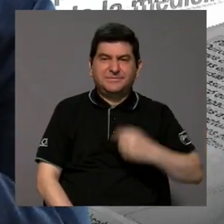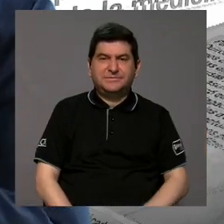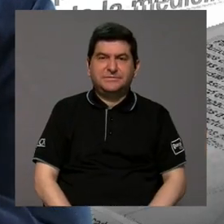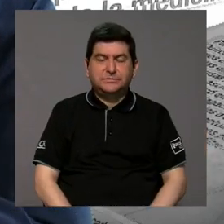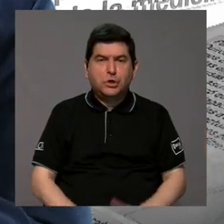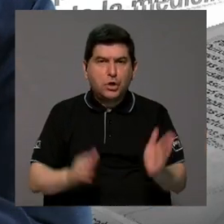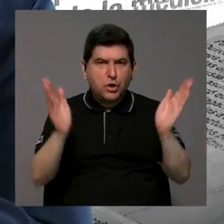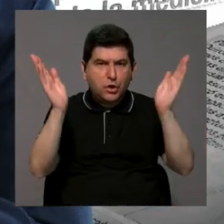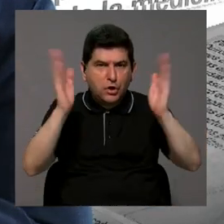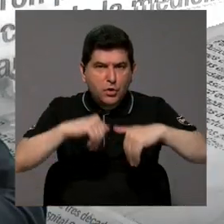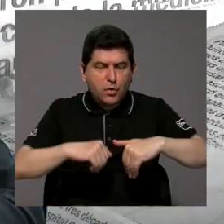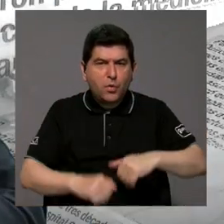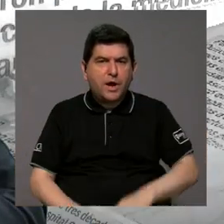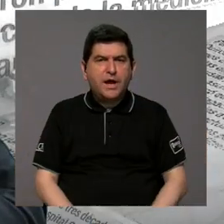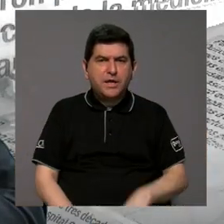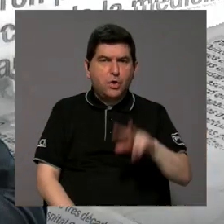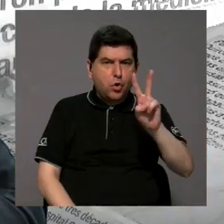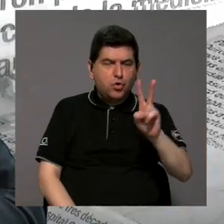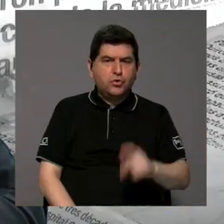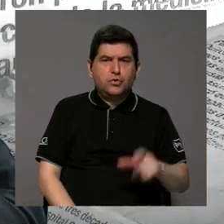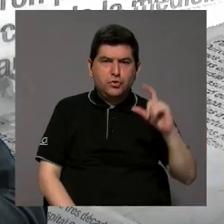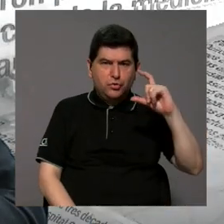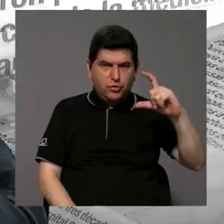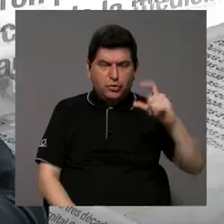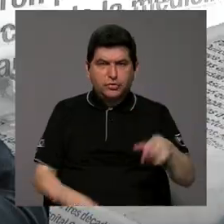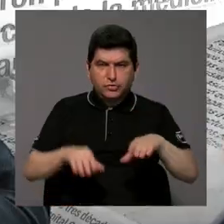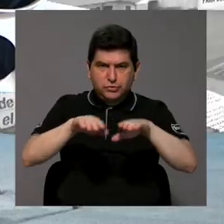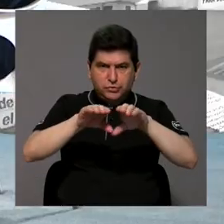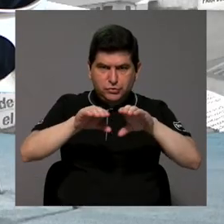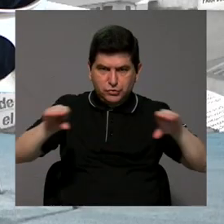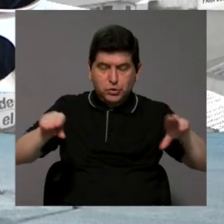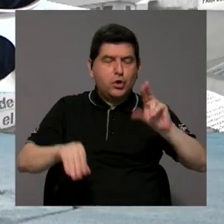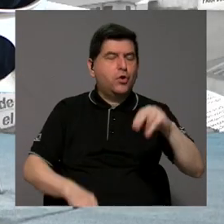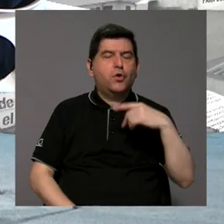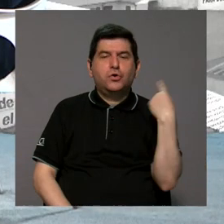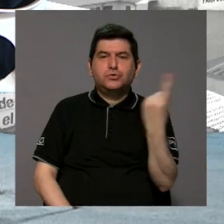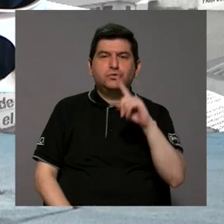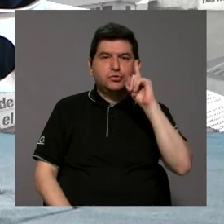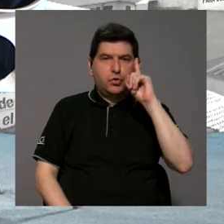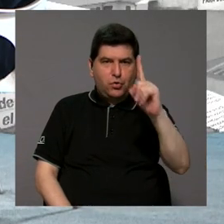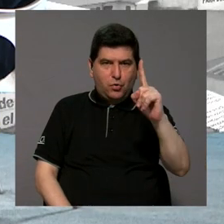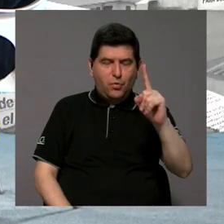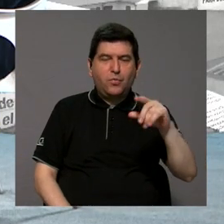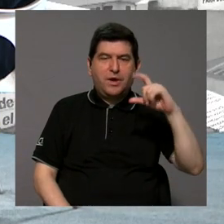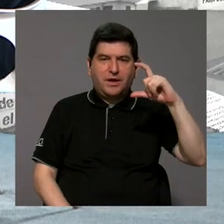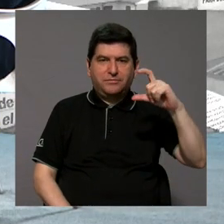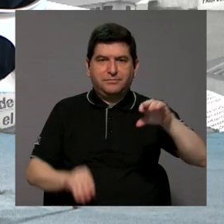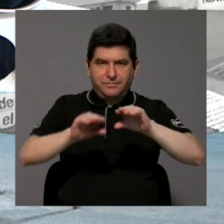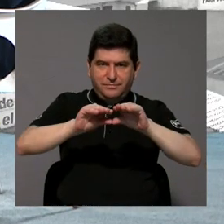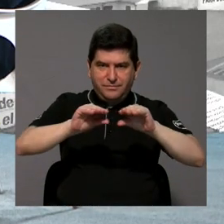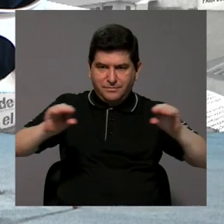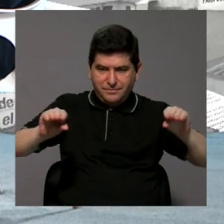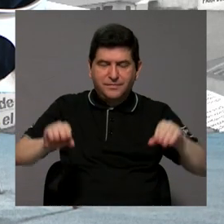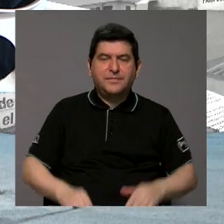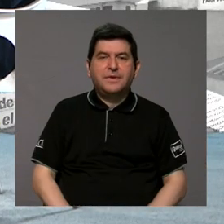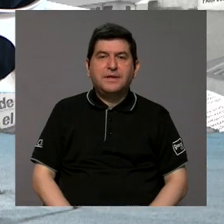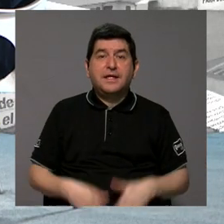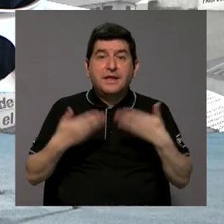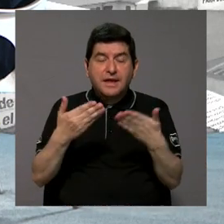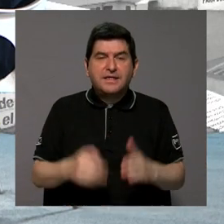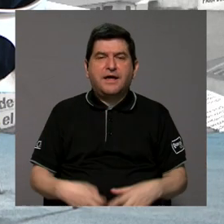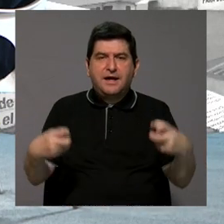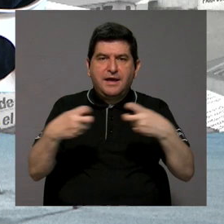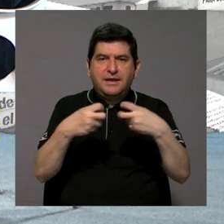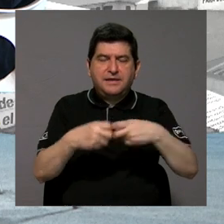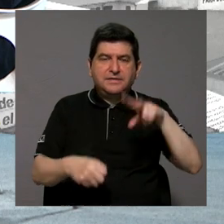no llevan no hay ninguno que lleve dos baterías no no usualmente es una sola batería ¿verdad? que